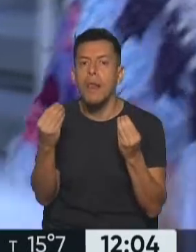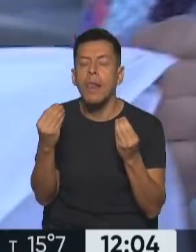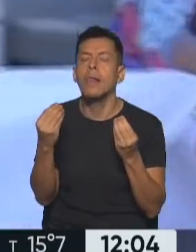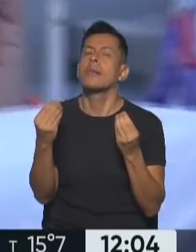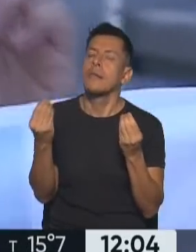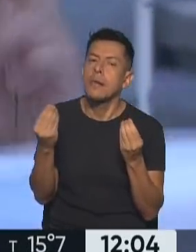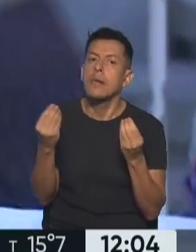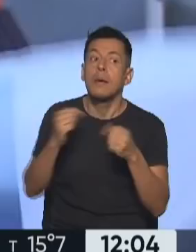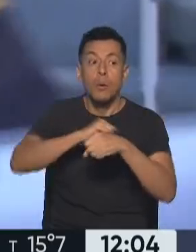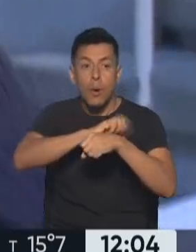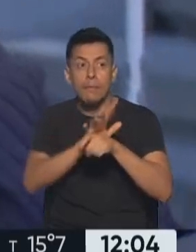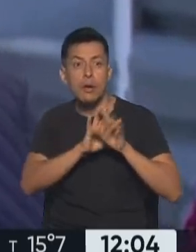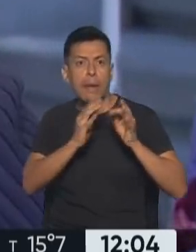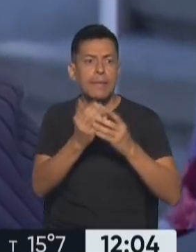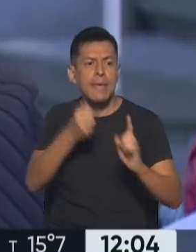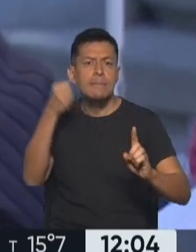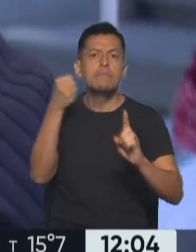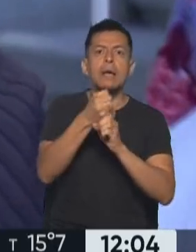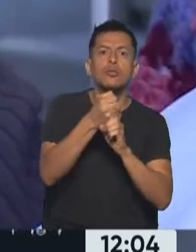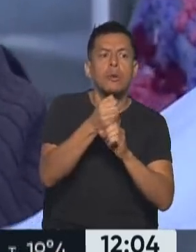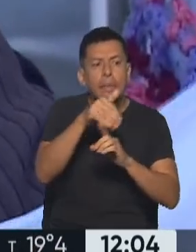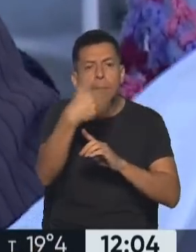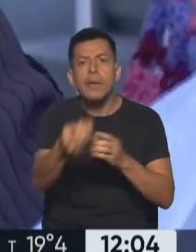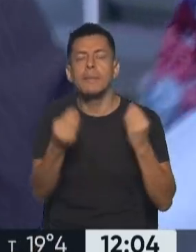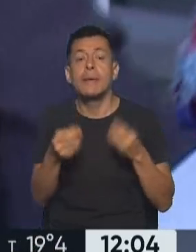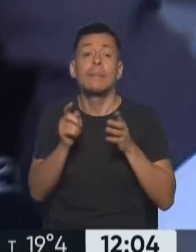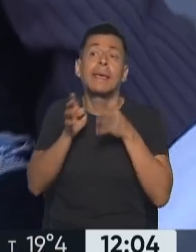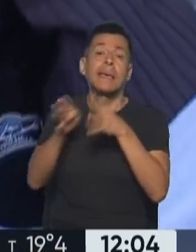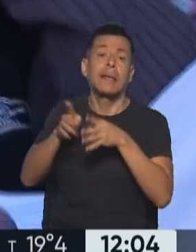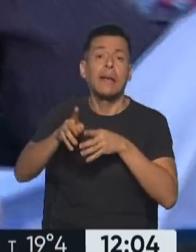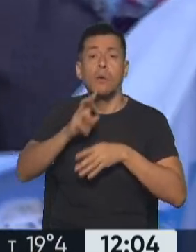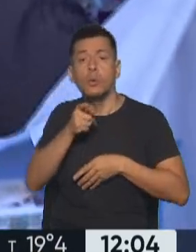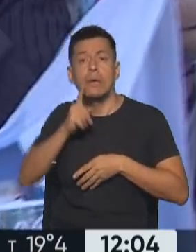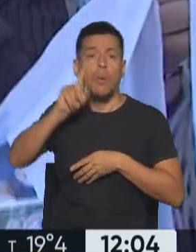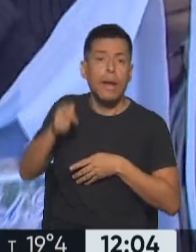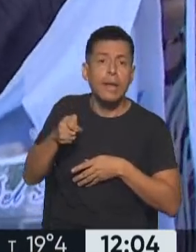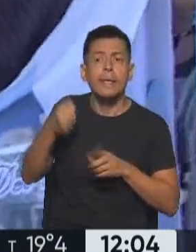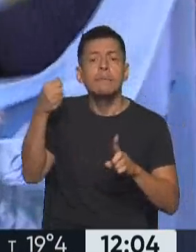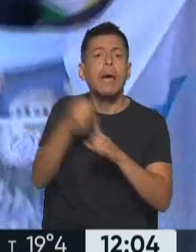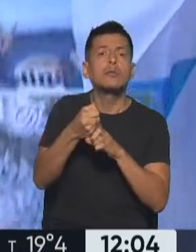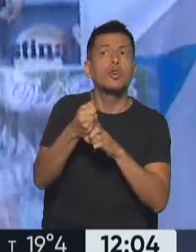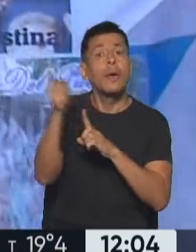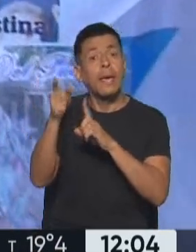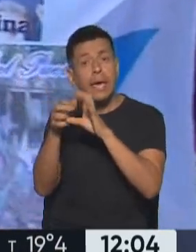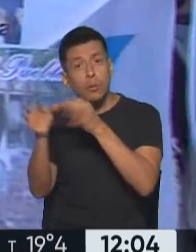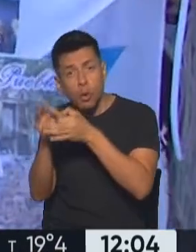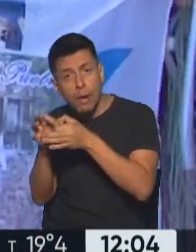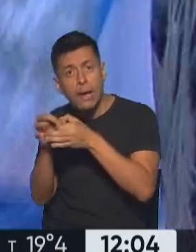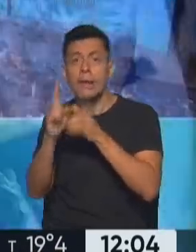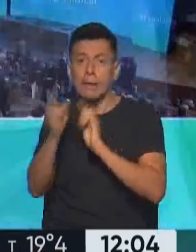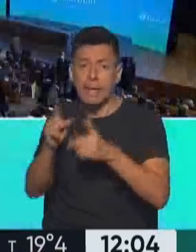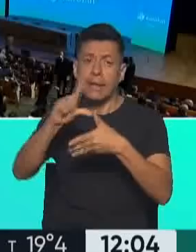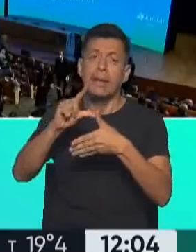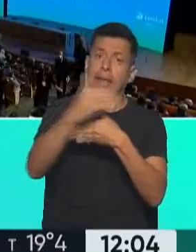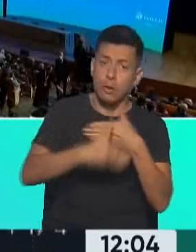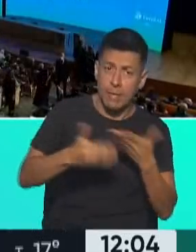solamente de la pandemia, sino de la pospandemia y también de la guerra de Ucrania y Rusia, no solamente en Europa, sino también en